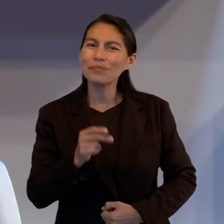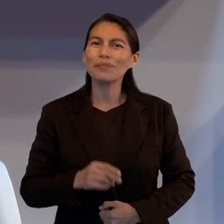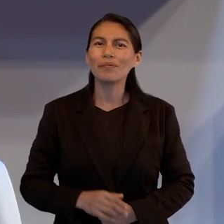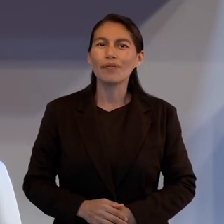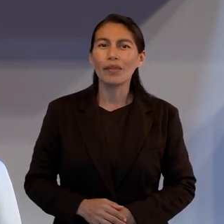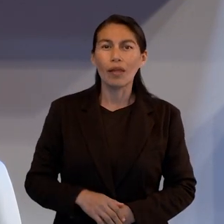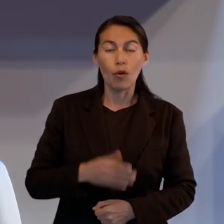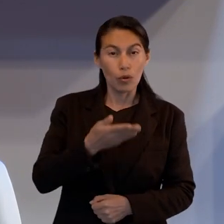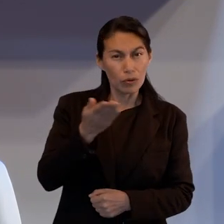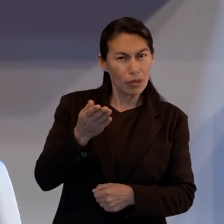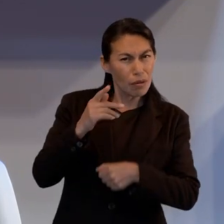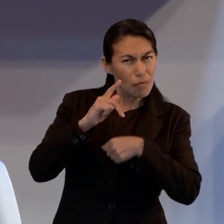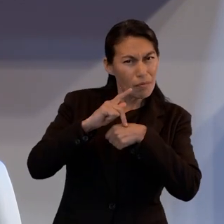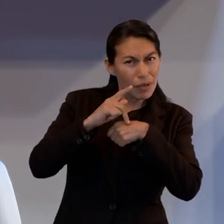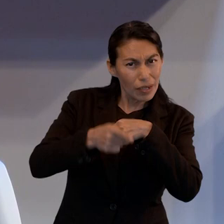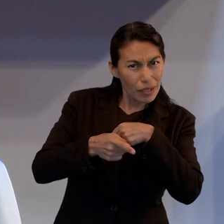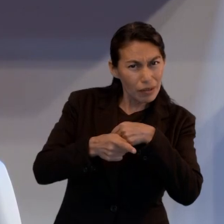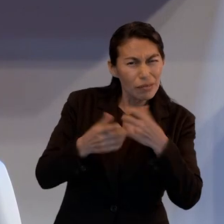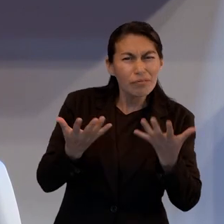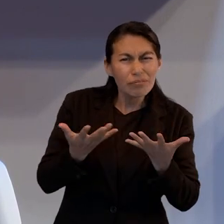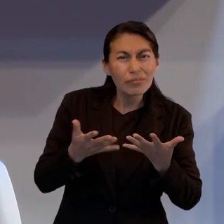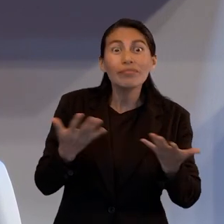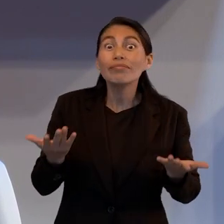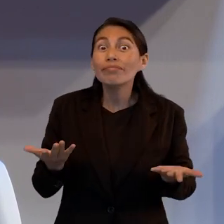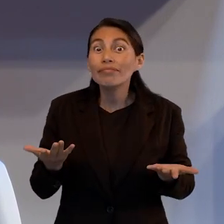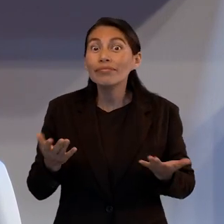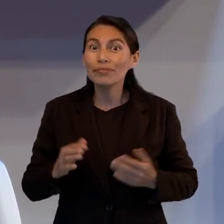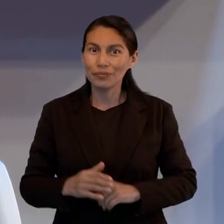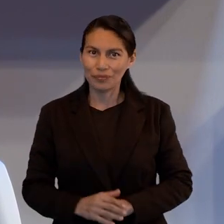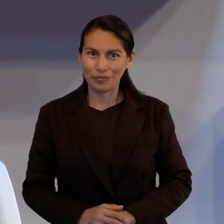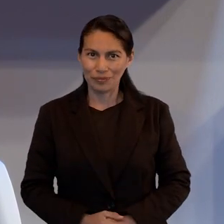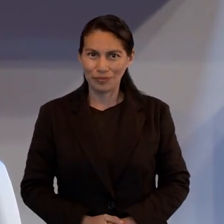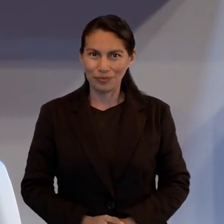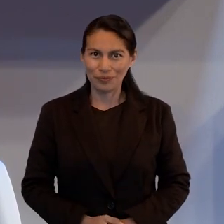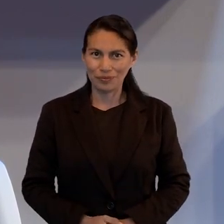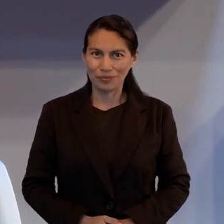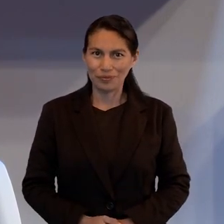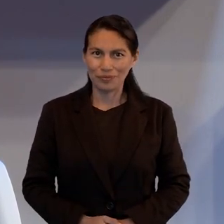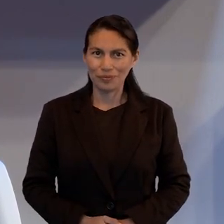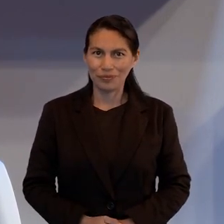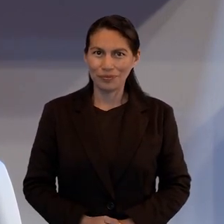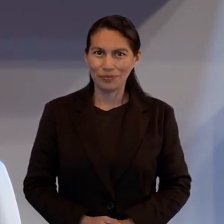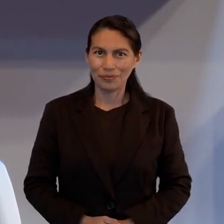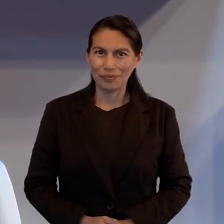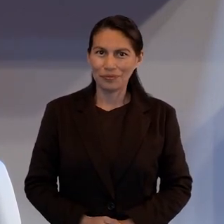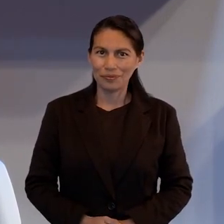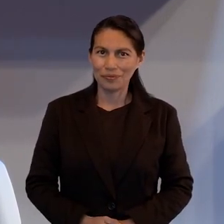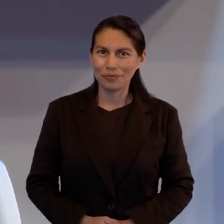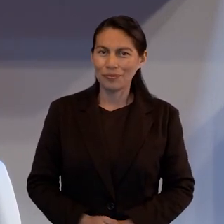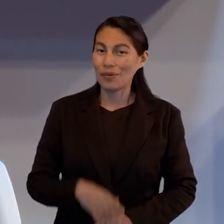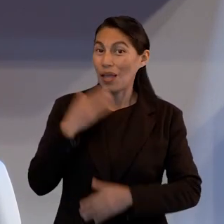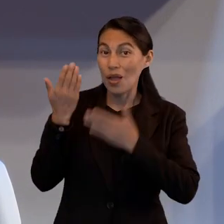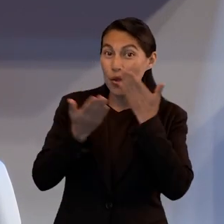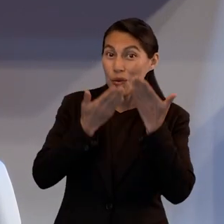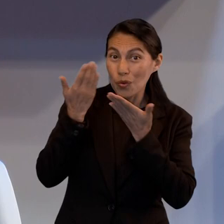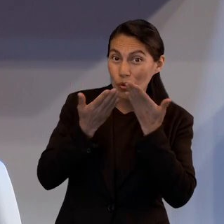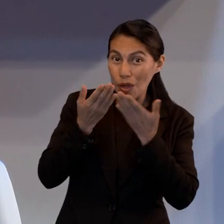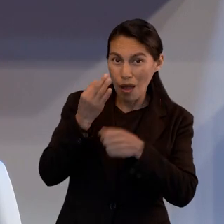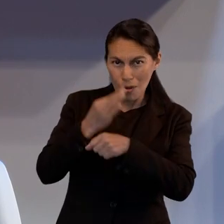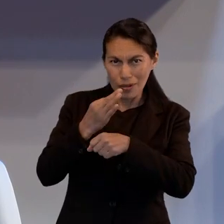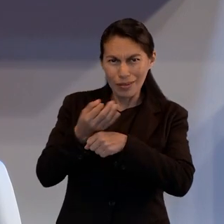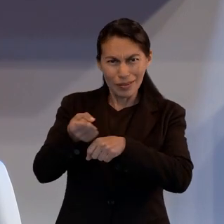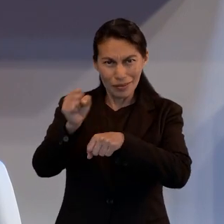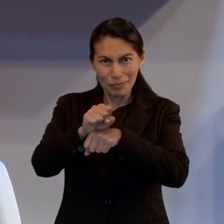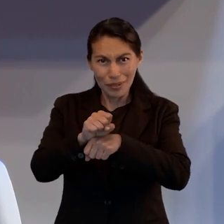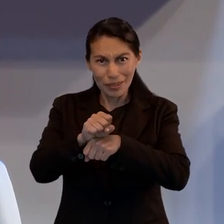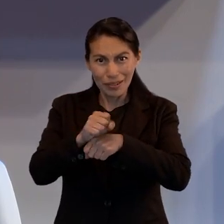una pregunta. Ante el peligro, ¿cuál es tu primera reacción? El